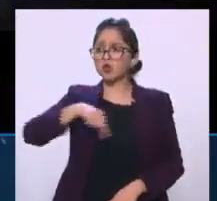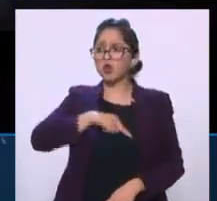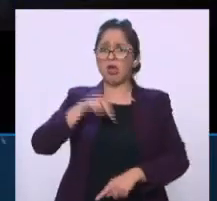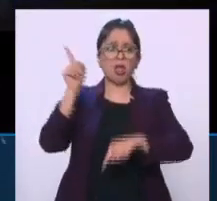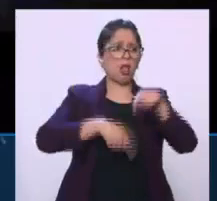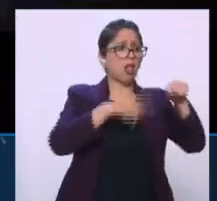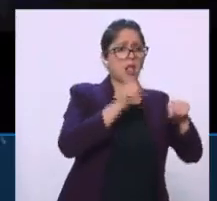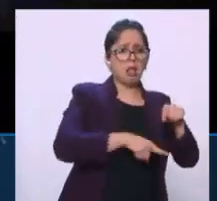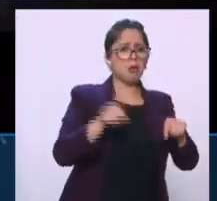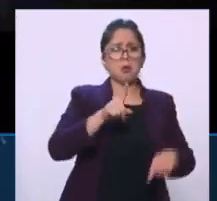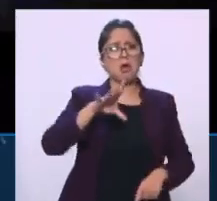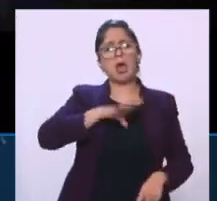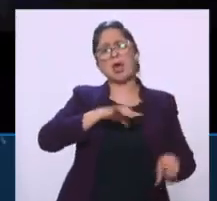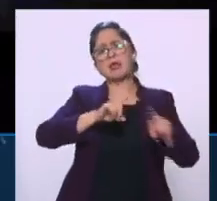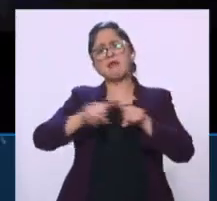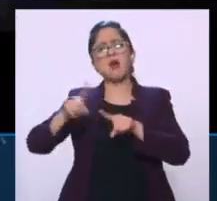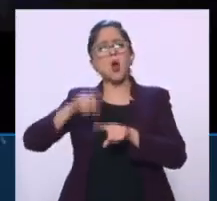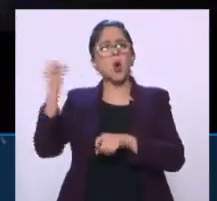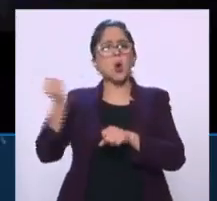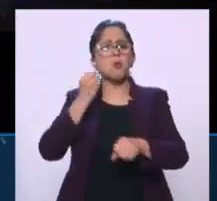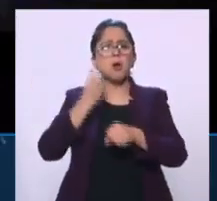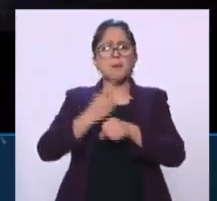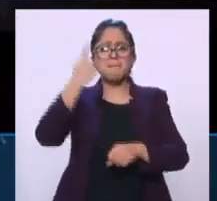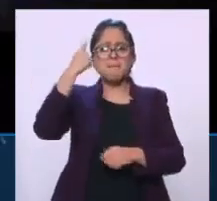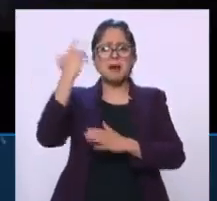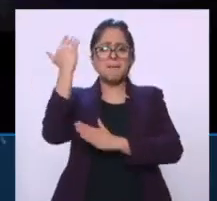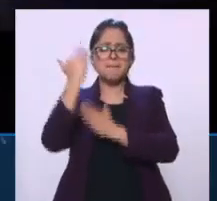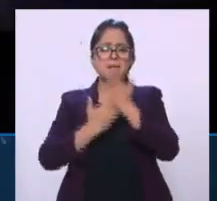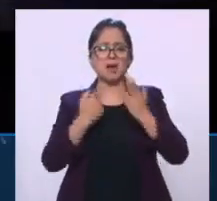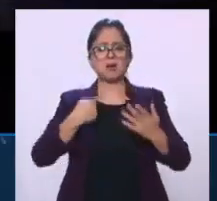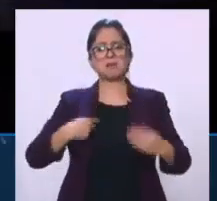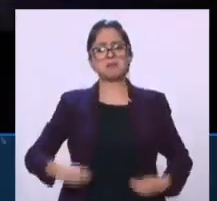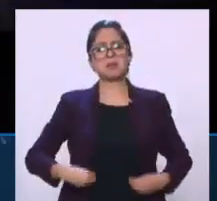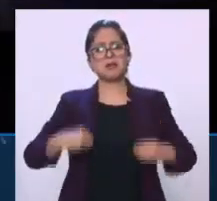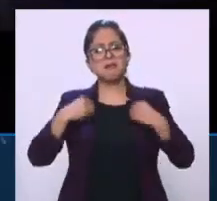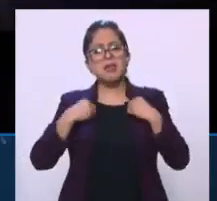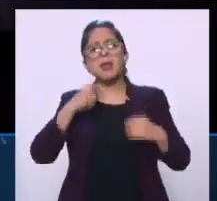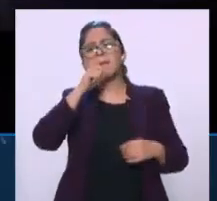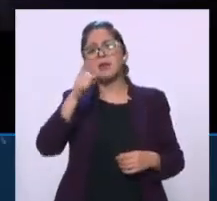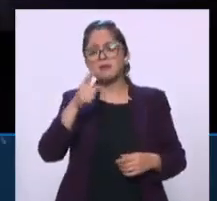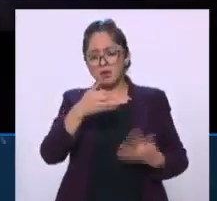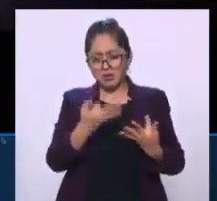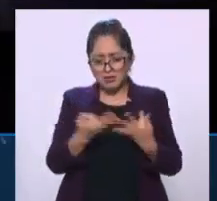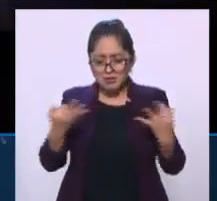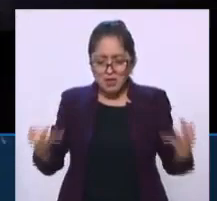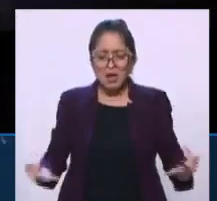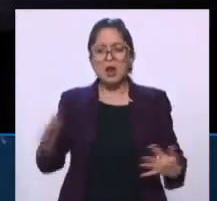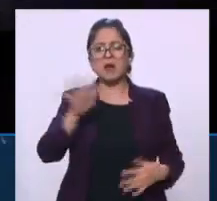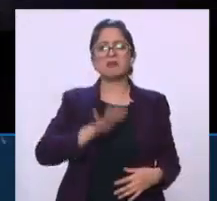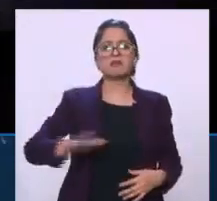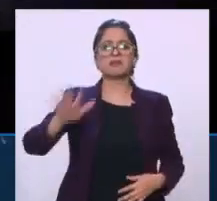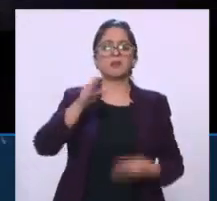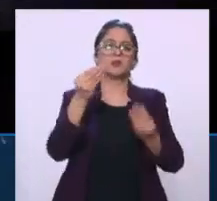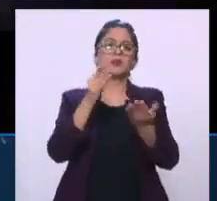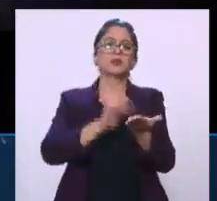tenemos también opciones que pueden mejorar nuestra calidad de vida y también la calidad de vida del suelo y de nuestro medio ambiente. Gracias. Gracias.